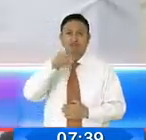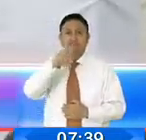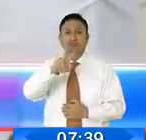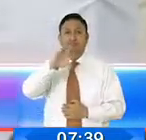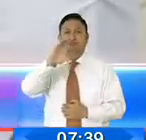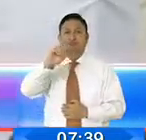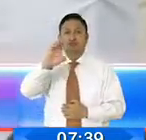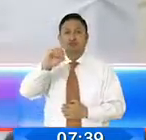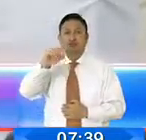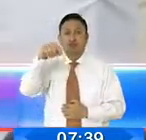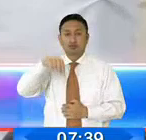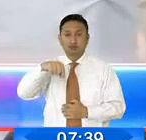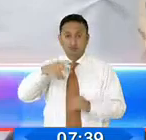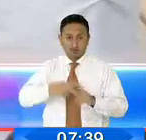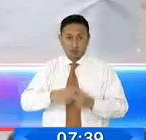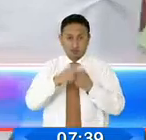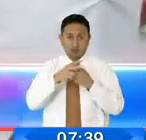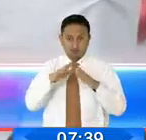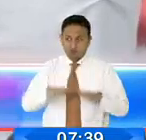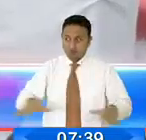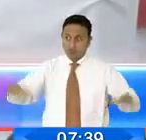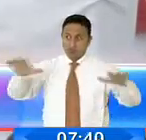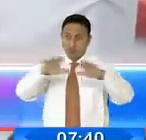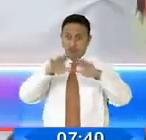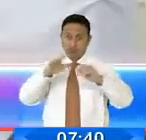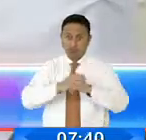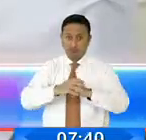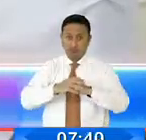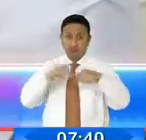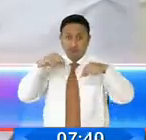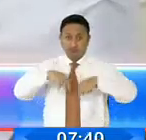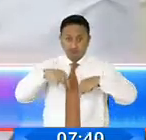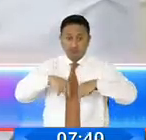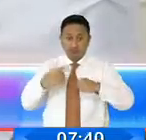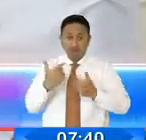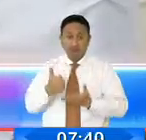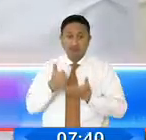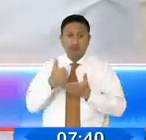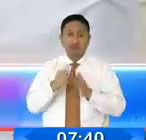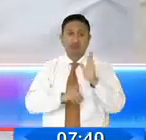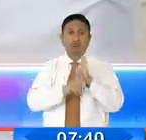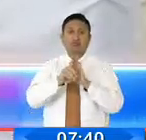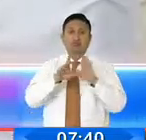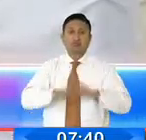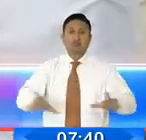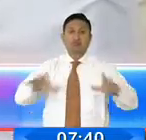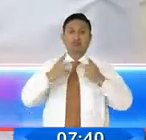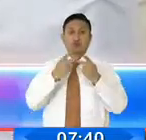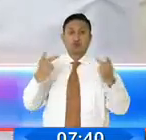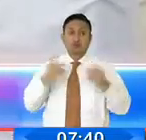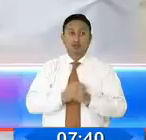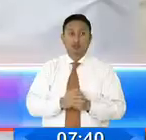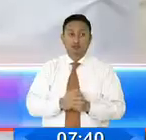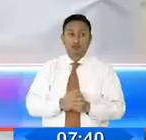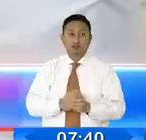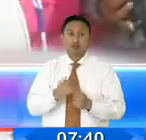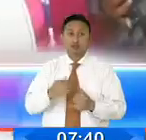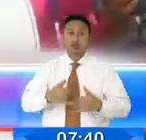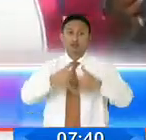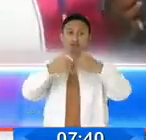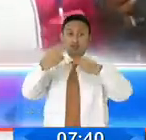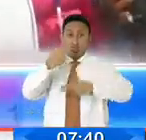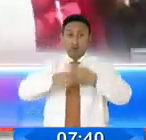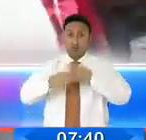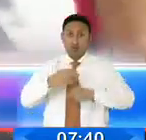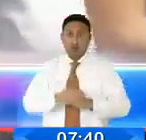terrenos en principio que va a traer desarrollo a este lugar desde centros comerciales y